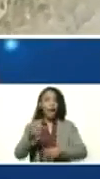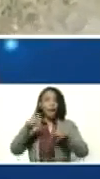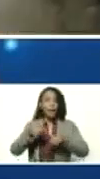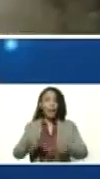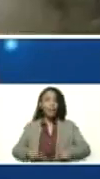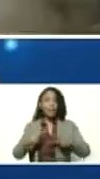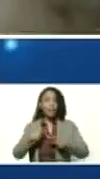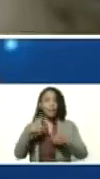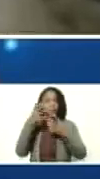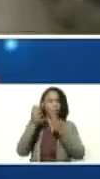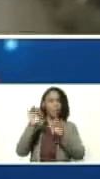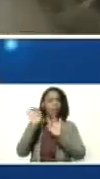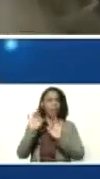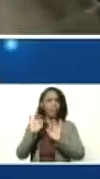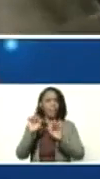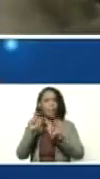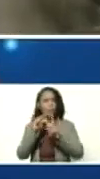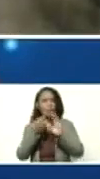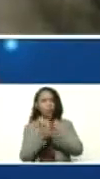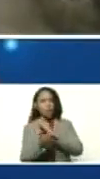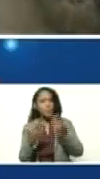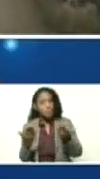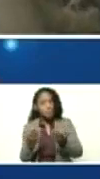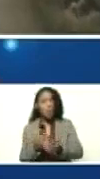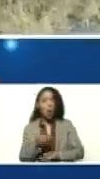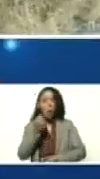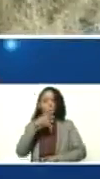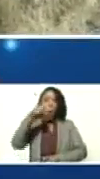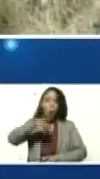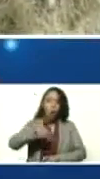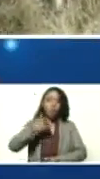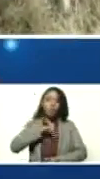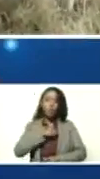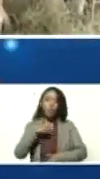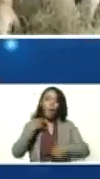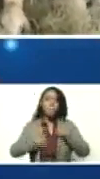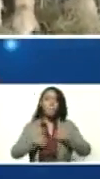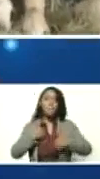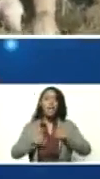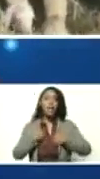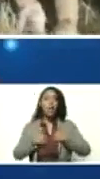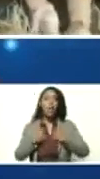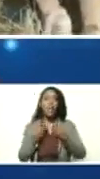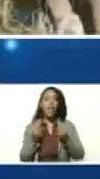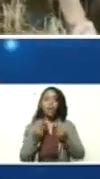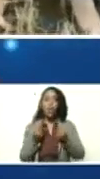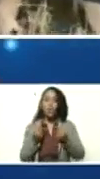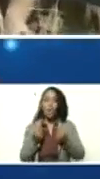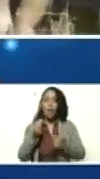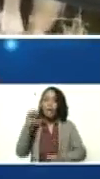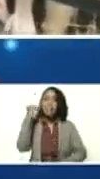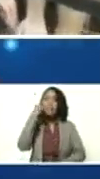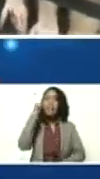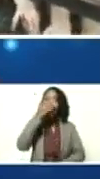nada. Bueno. Hoy estamos en miércoles de economía. El sábado pasado.